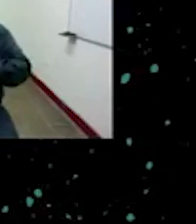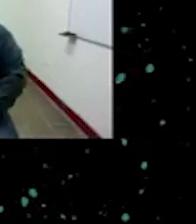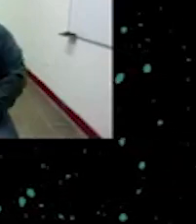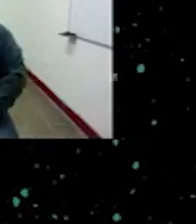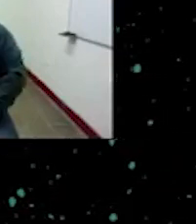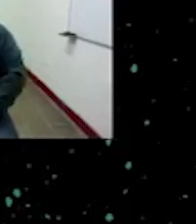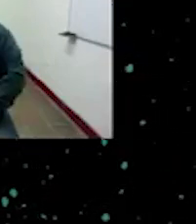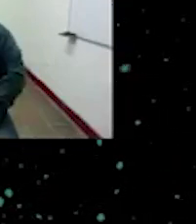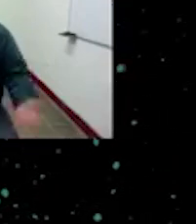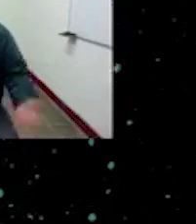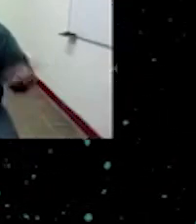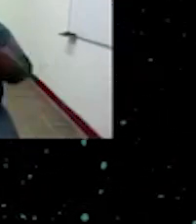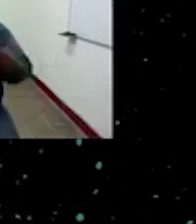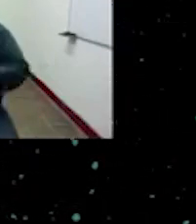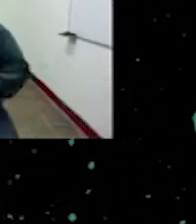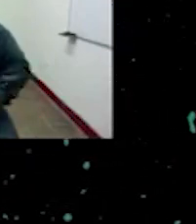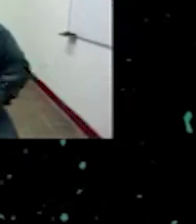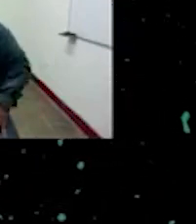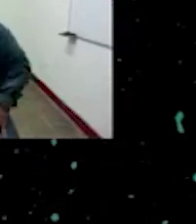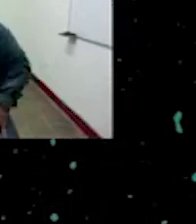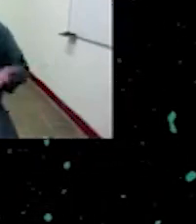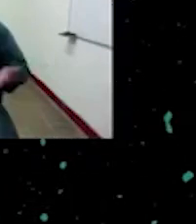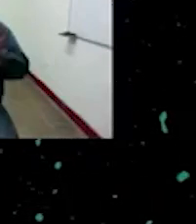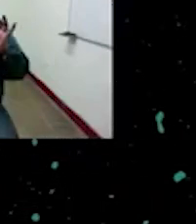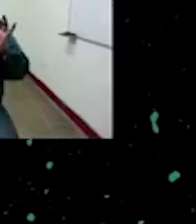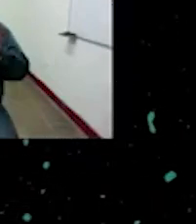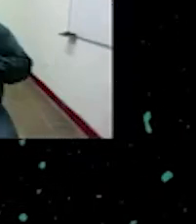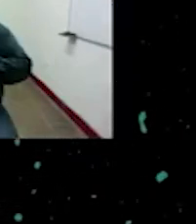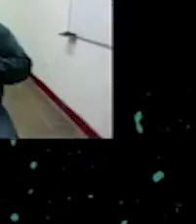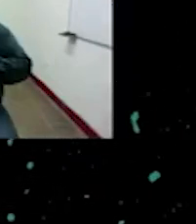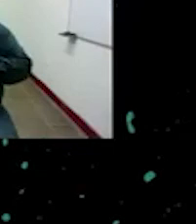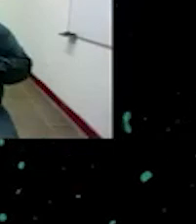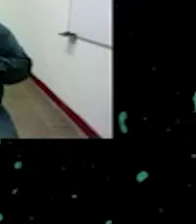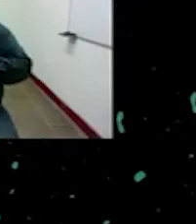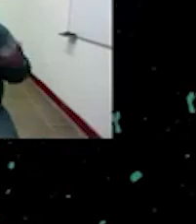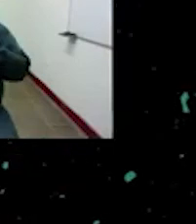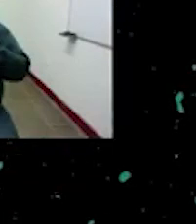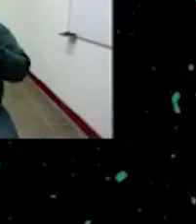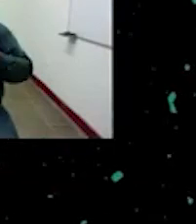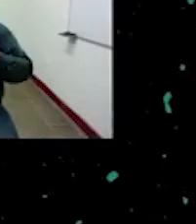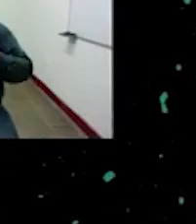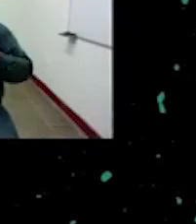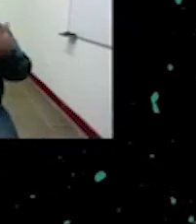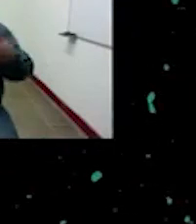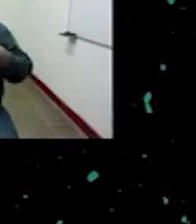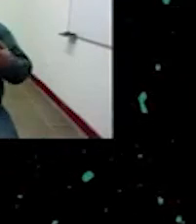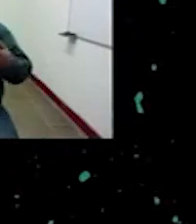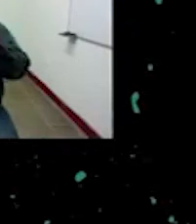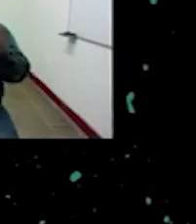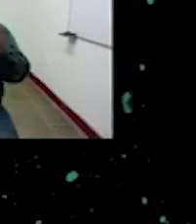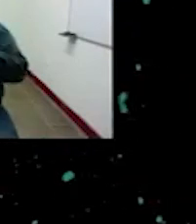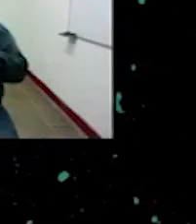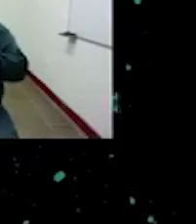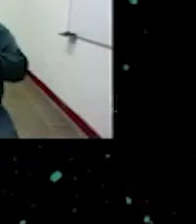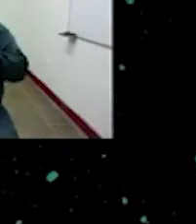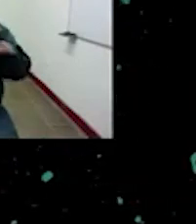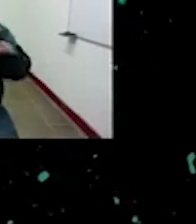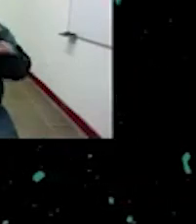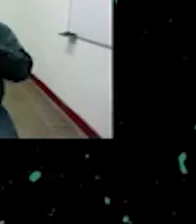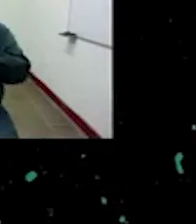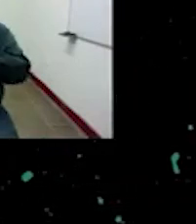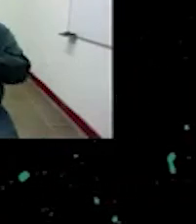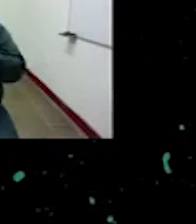Muchísimas gracias Laura nuevamente. Bueno, hay interesantes preguntas, ¿no? la invitación es a los compañeros y las